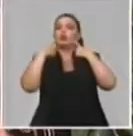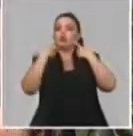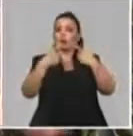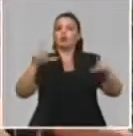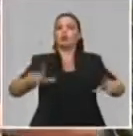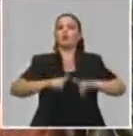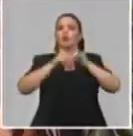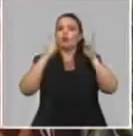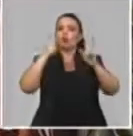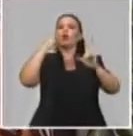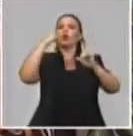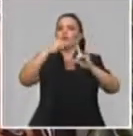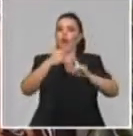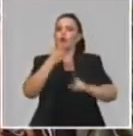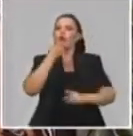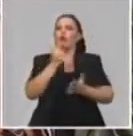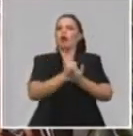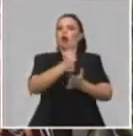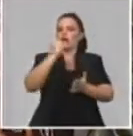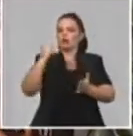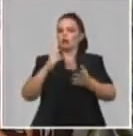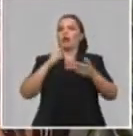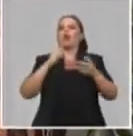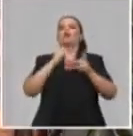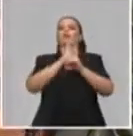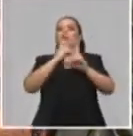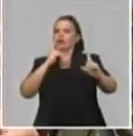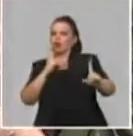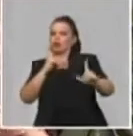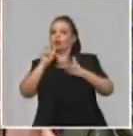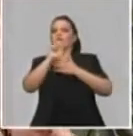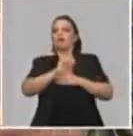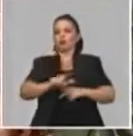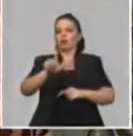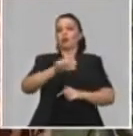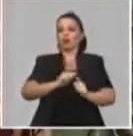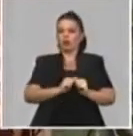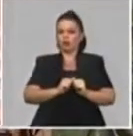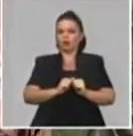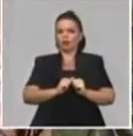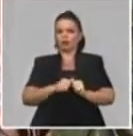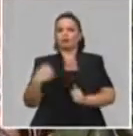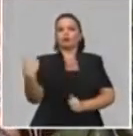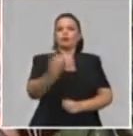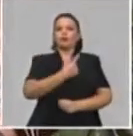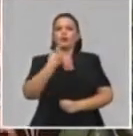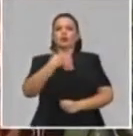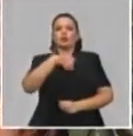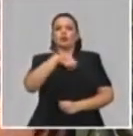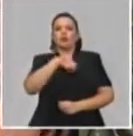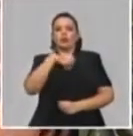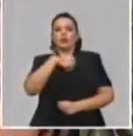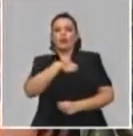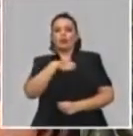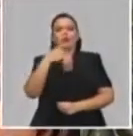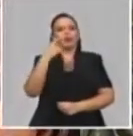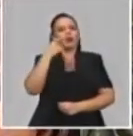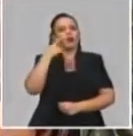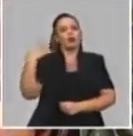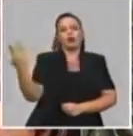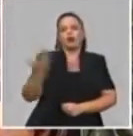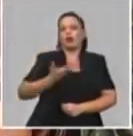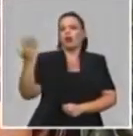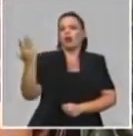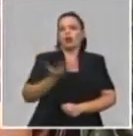estamos persiguiendo para garantizar las medidas de aislamiento social. Nosotros tenemos también que dinamizar la respuesta a los clientes